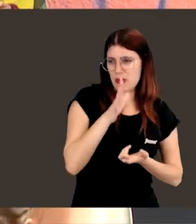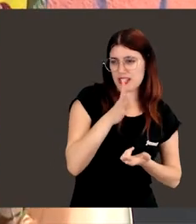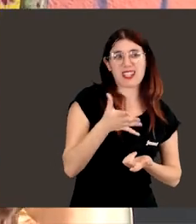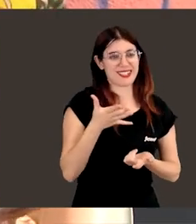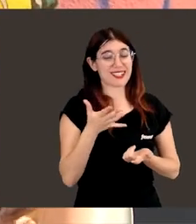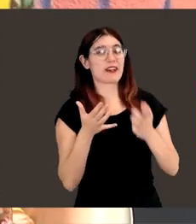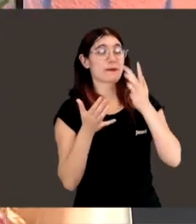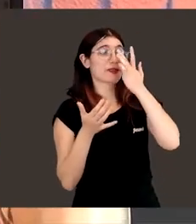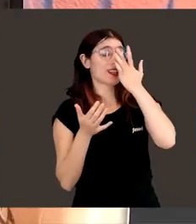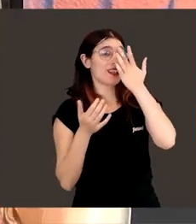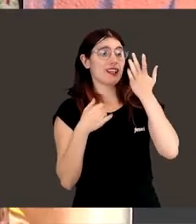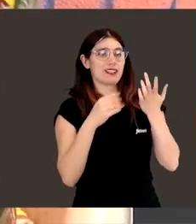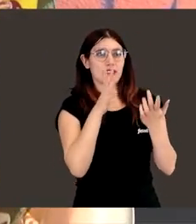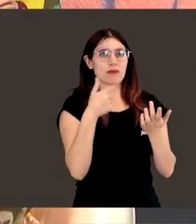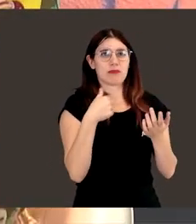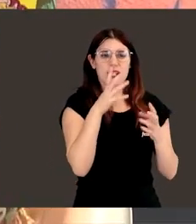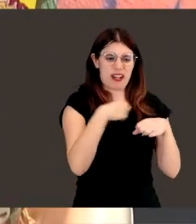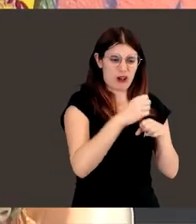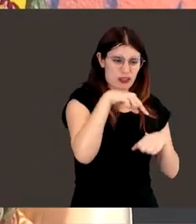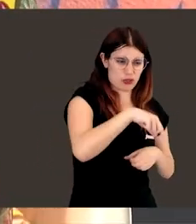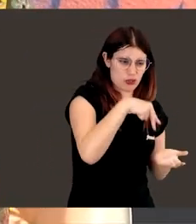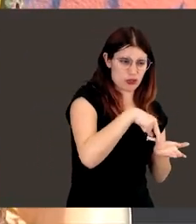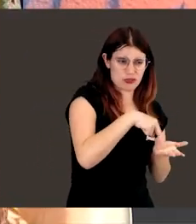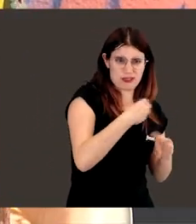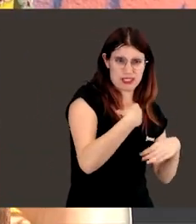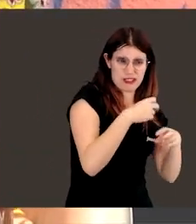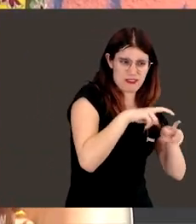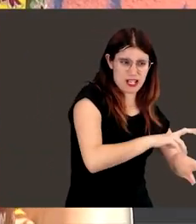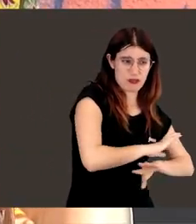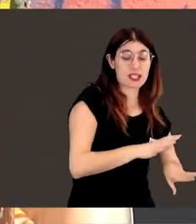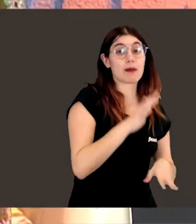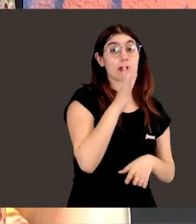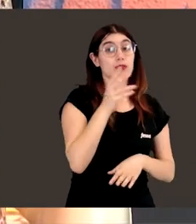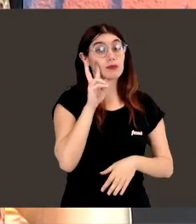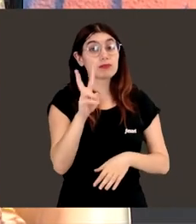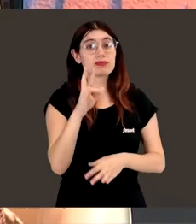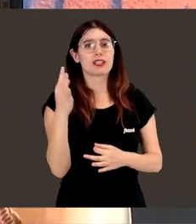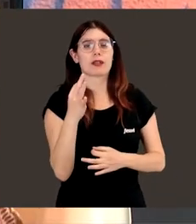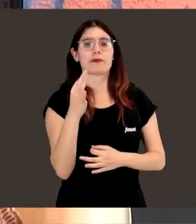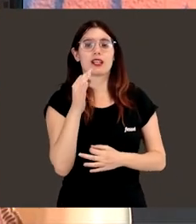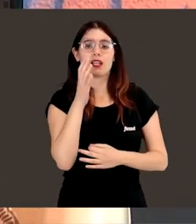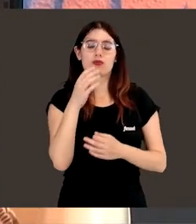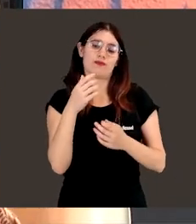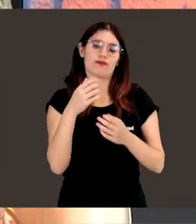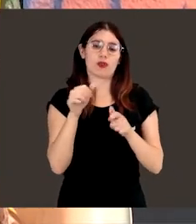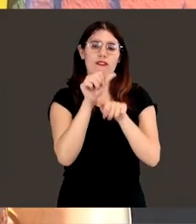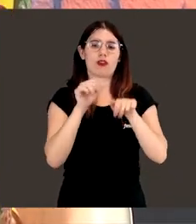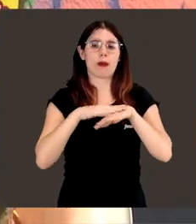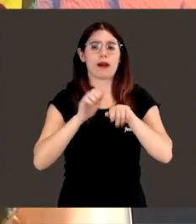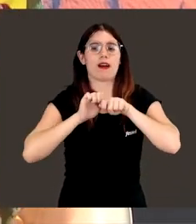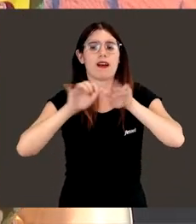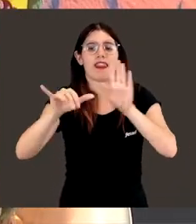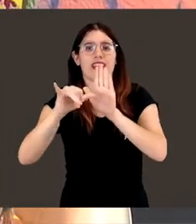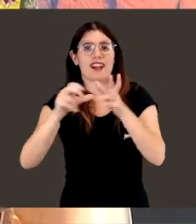¿Por qué hace esto? Tendría que estar en el laboratorio investigando. Y bueno, lo que sí ves es que fue una forma de acercar a la sociedad, también de